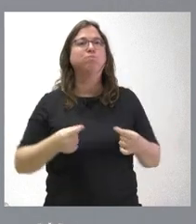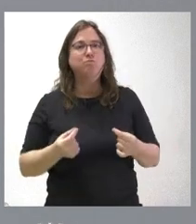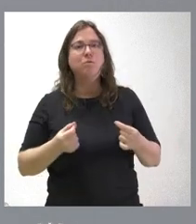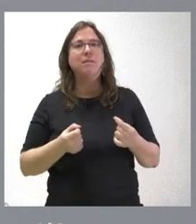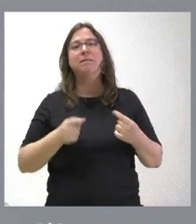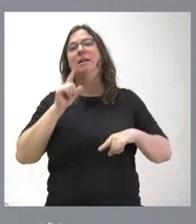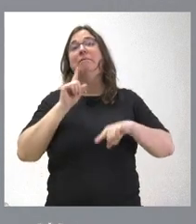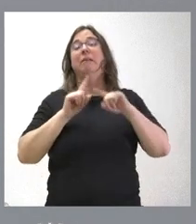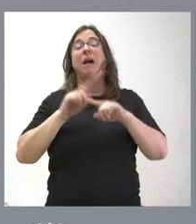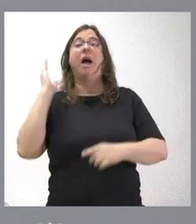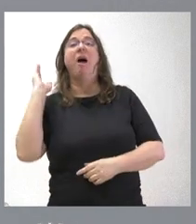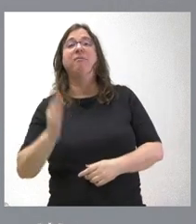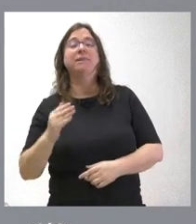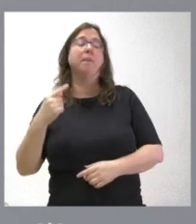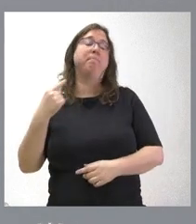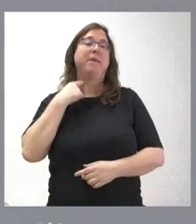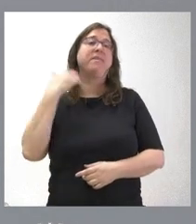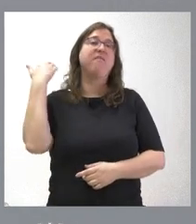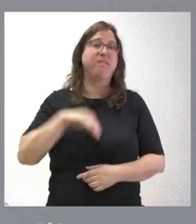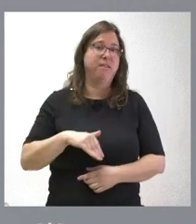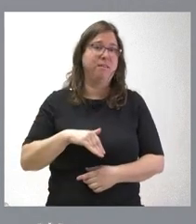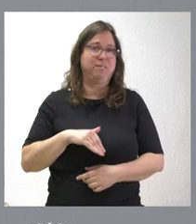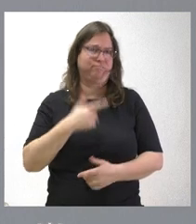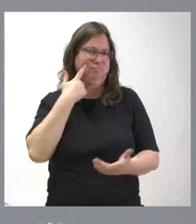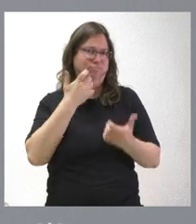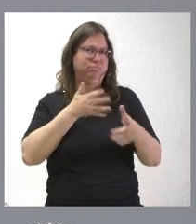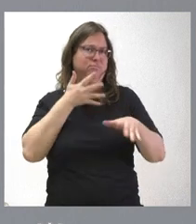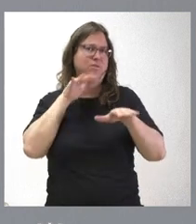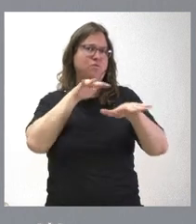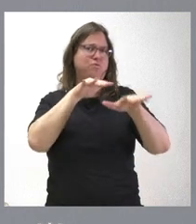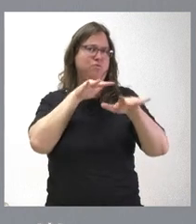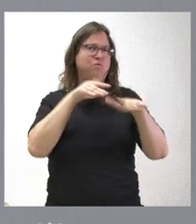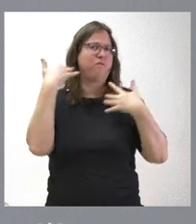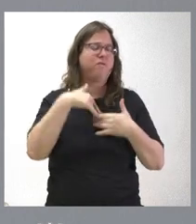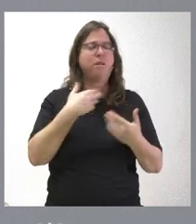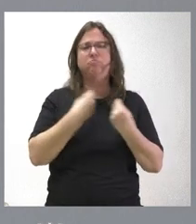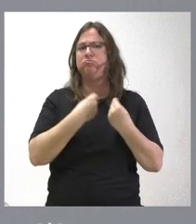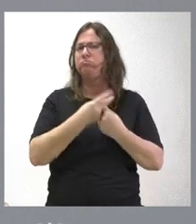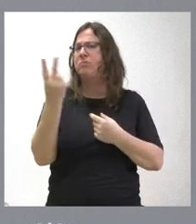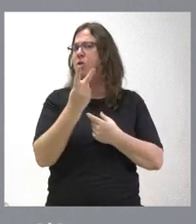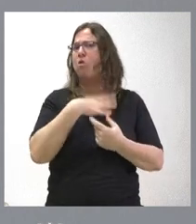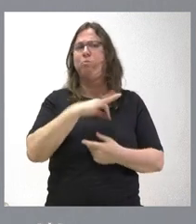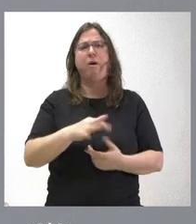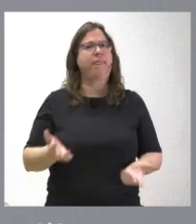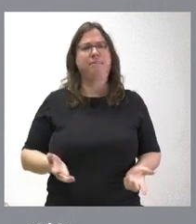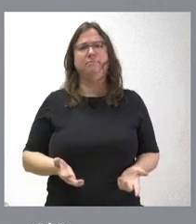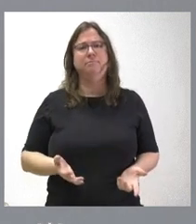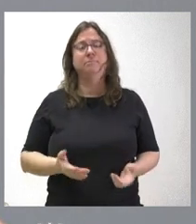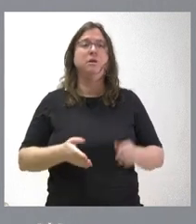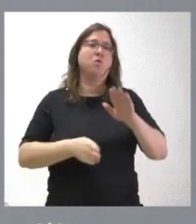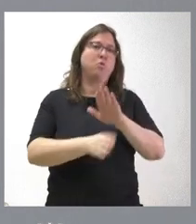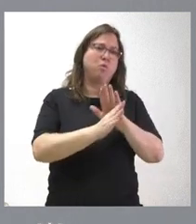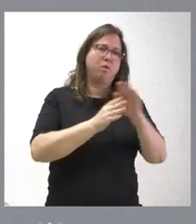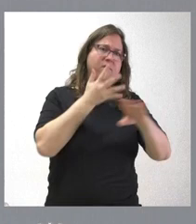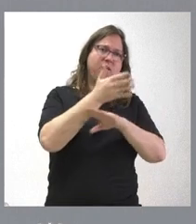detrimento de Villalar. Yo creo que se ha demostrado por la asistencia a Villalar que son plenamente compatibles, que sigue yendo gente a